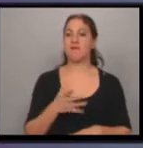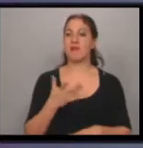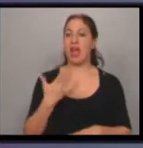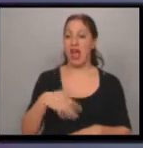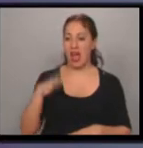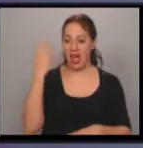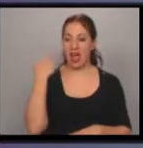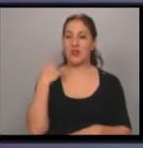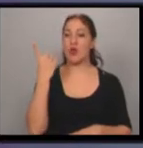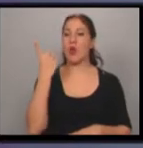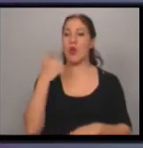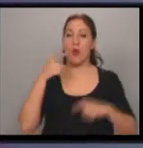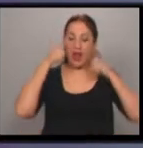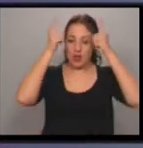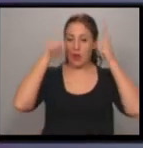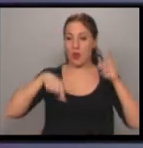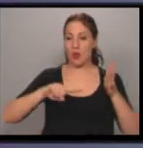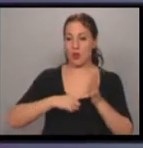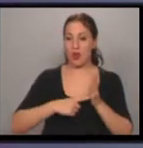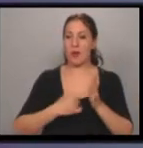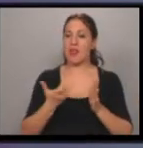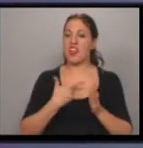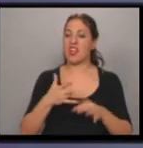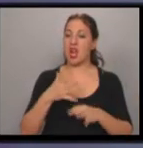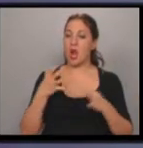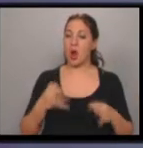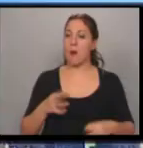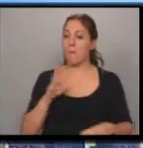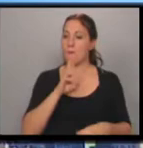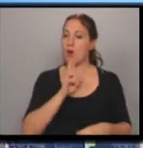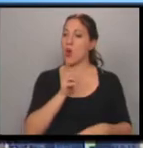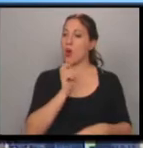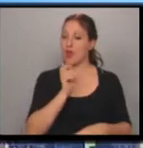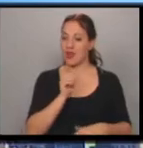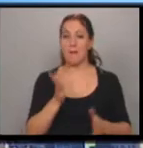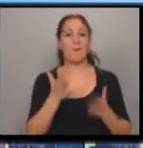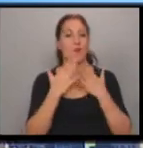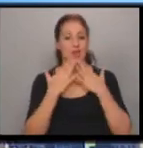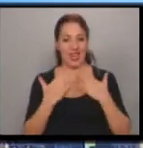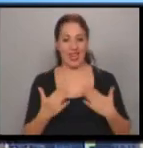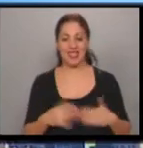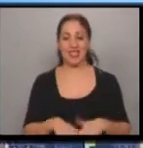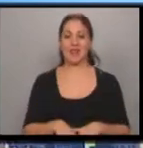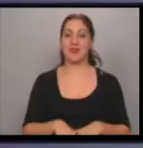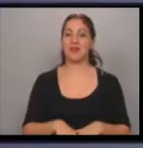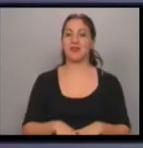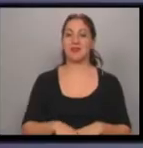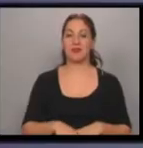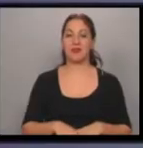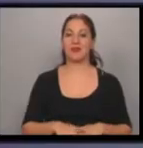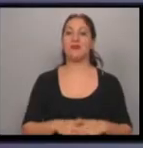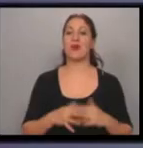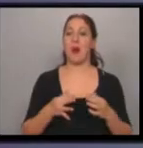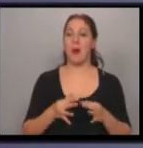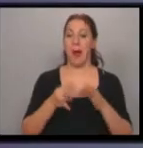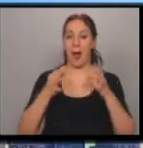con un arzobispo de la provincia de Buenos Aires. Y decía, qué elegante que es la locutora. Esto es muy diplomático, Tito. No lo voy a nombrar al arzobispo para que no